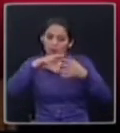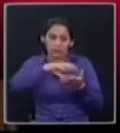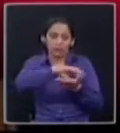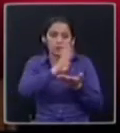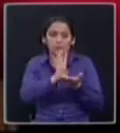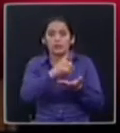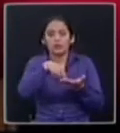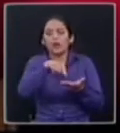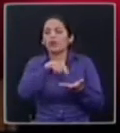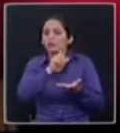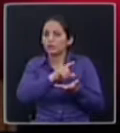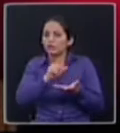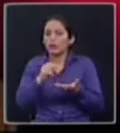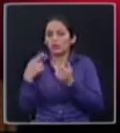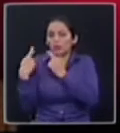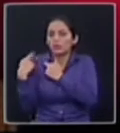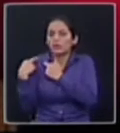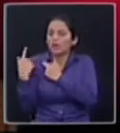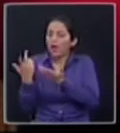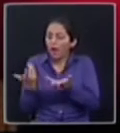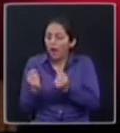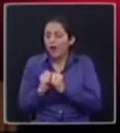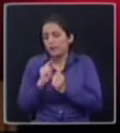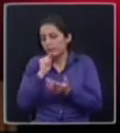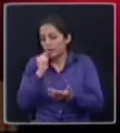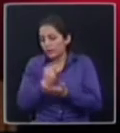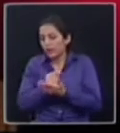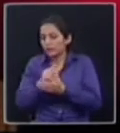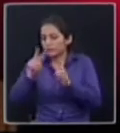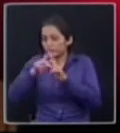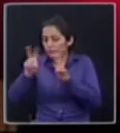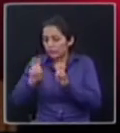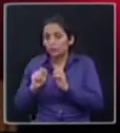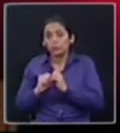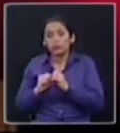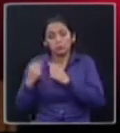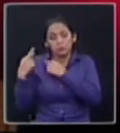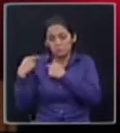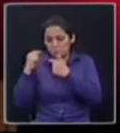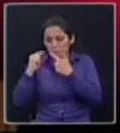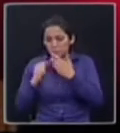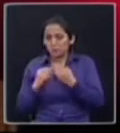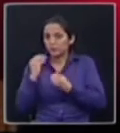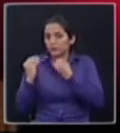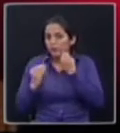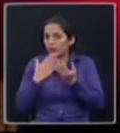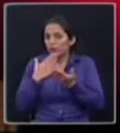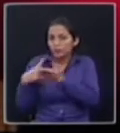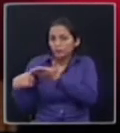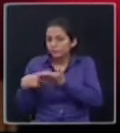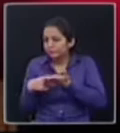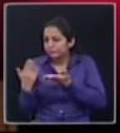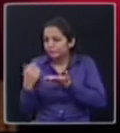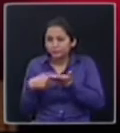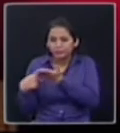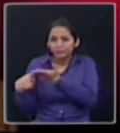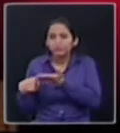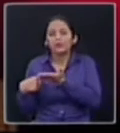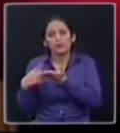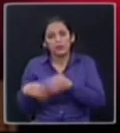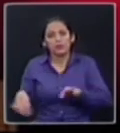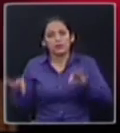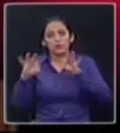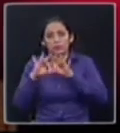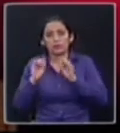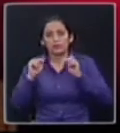base a nuestra competencia, respetando el debido proceso y ejerciendo nuestro rol fiscalizador con una herramienta tan importante que tenemos que recuperar el significado